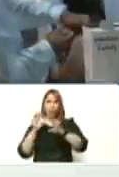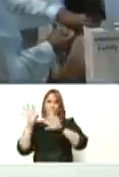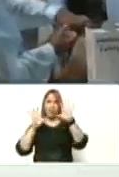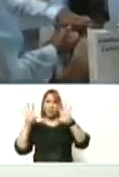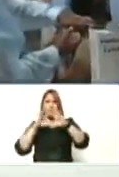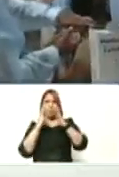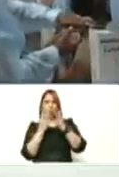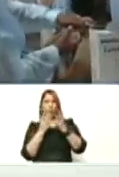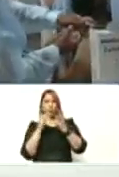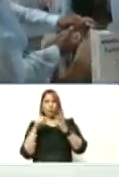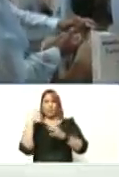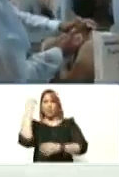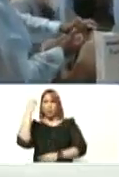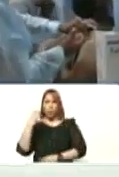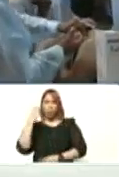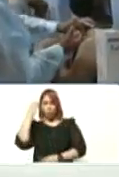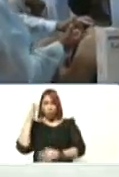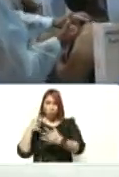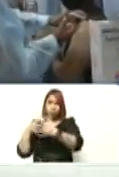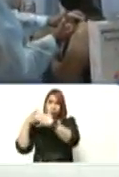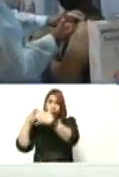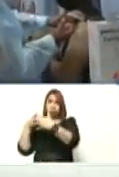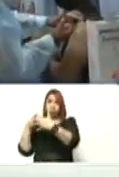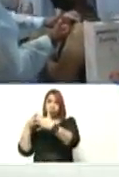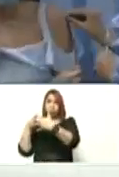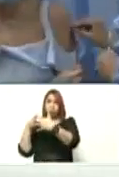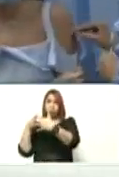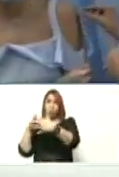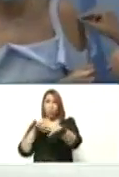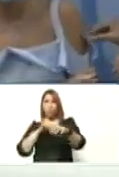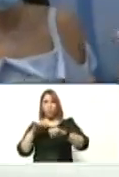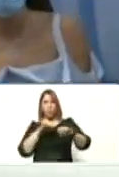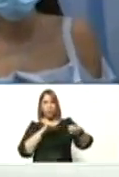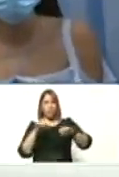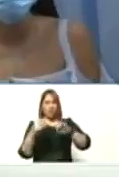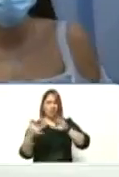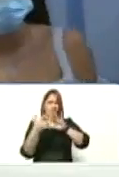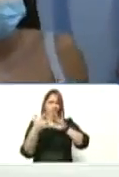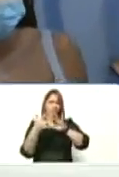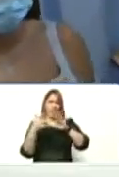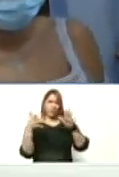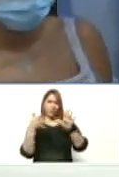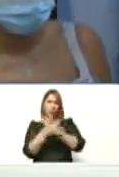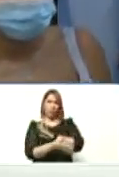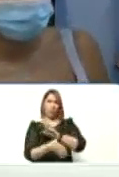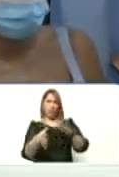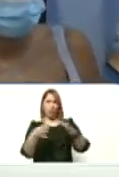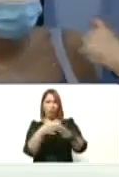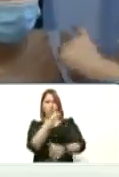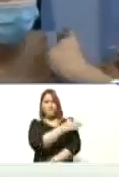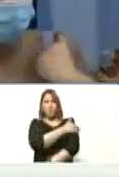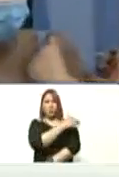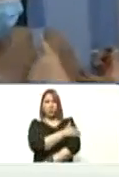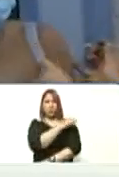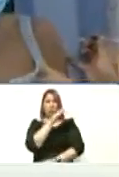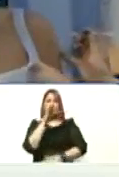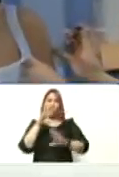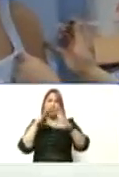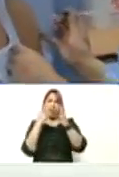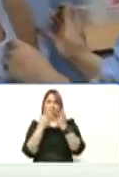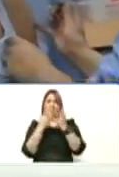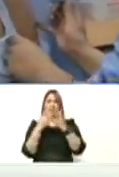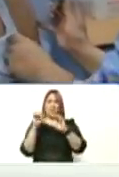mundo sobre todo en Europa y en Estados Unidos movimientos vinculados a la derecha mundial negacionistas